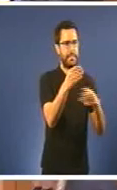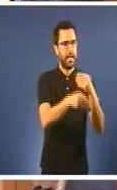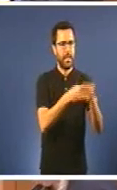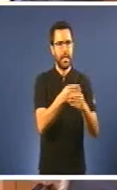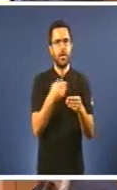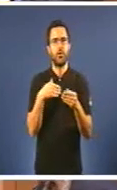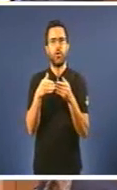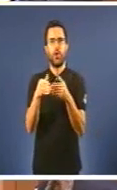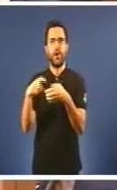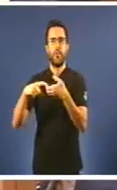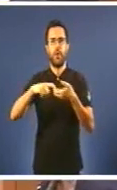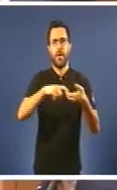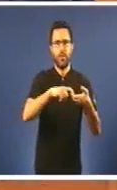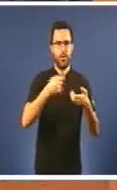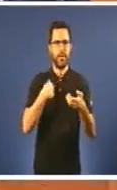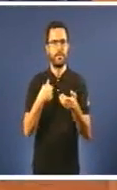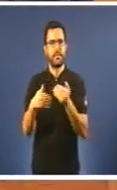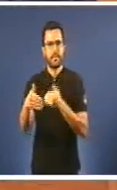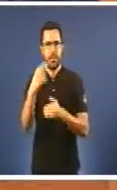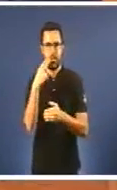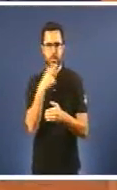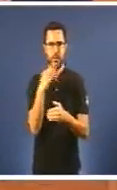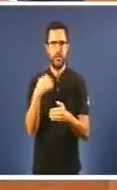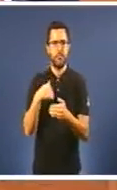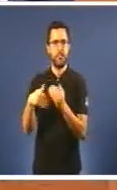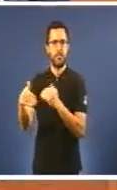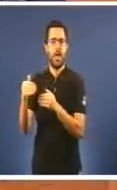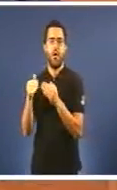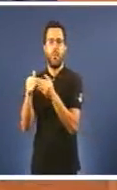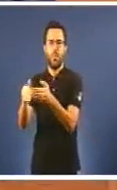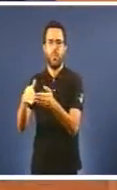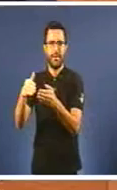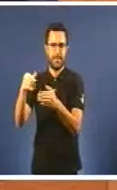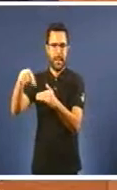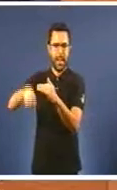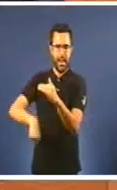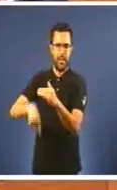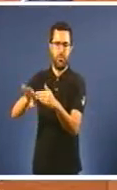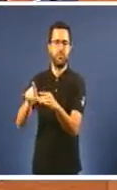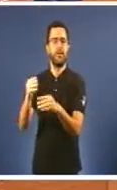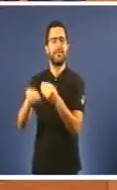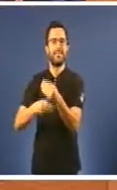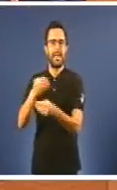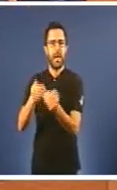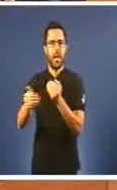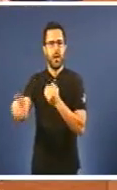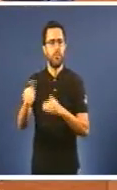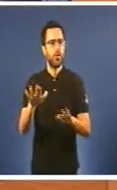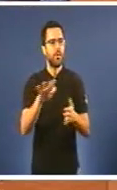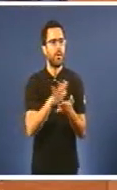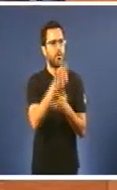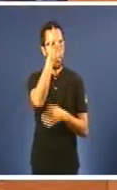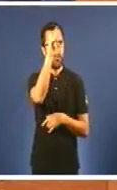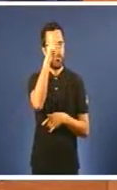Polo tanto, señoría tranquilidad sobre Pemex Amigo, me preocupa non é Pemex porque